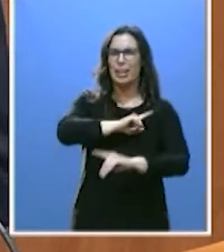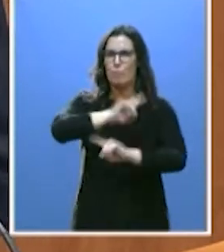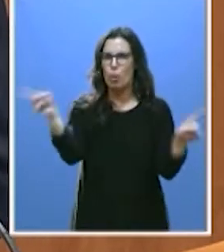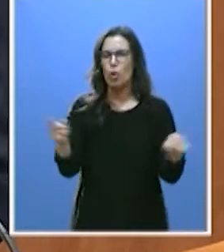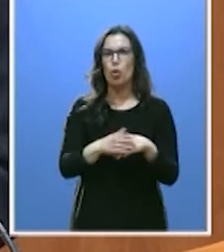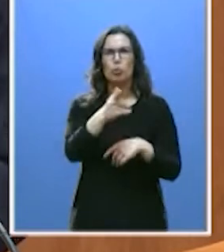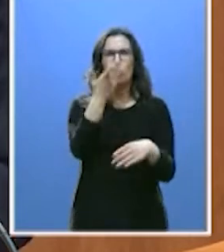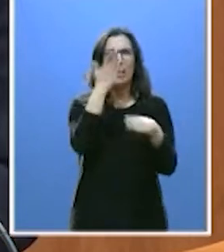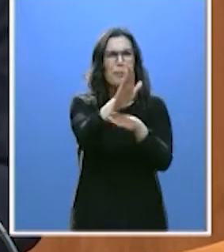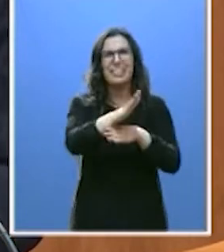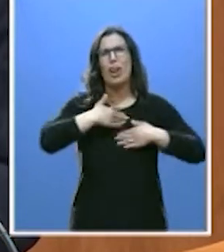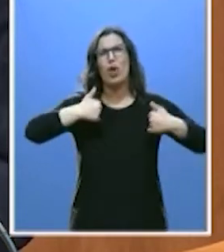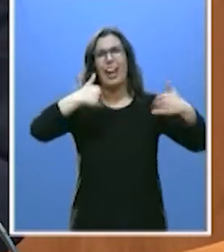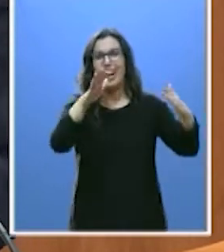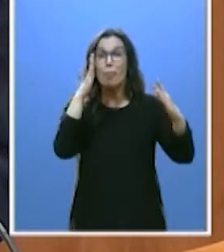cualquier cosa menos el diálogo.